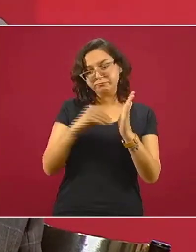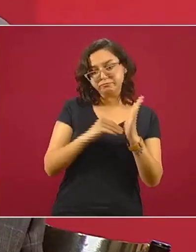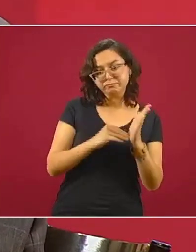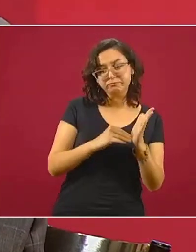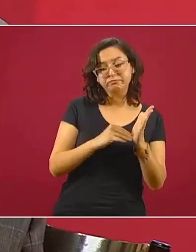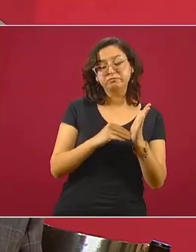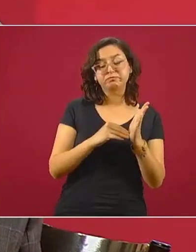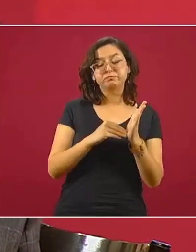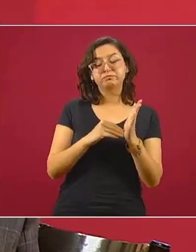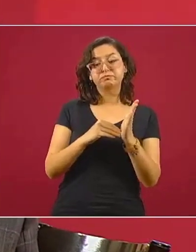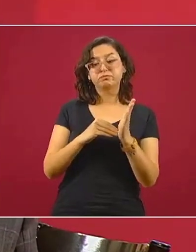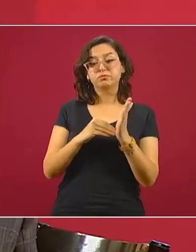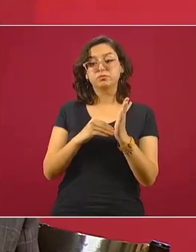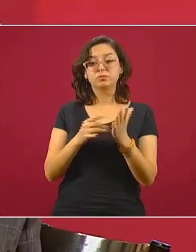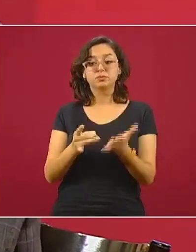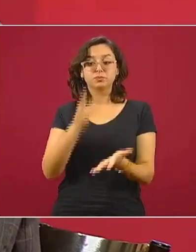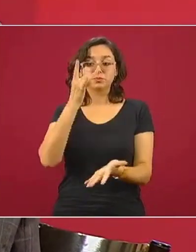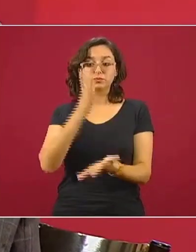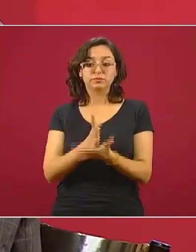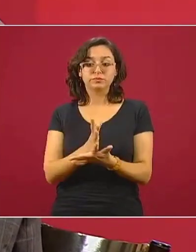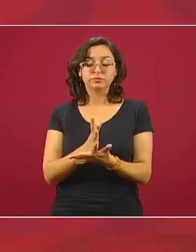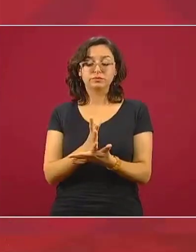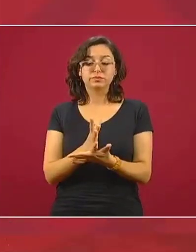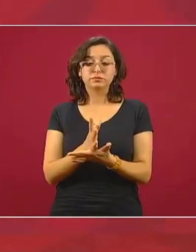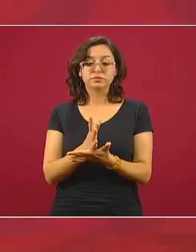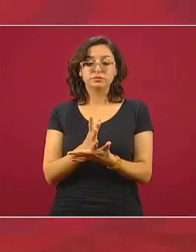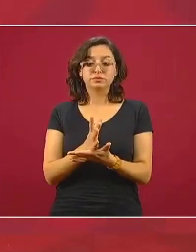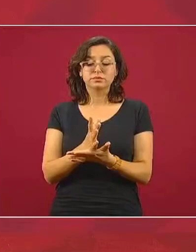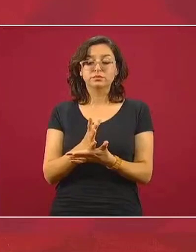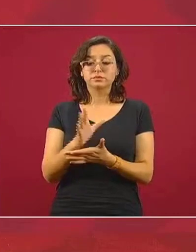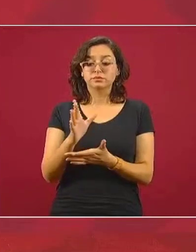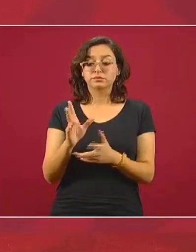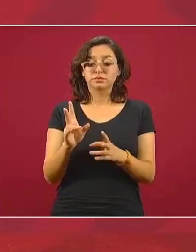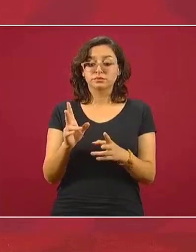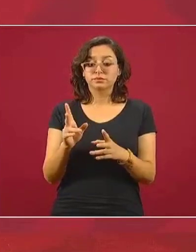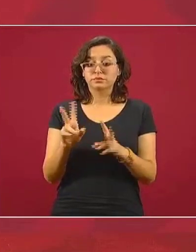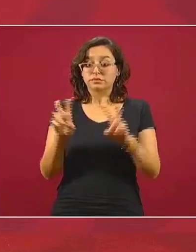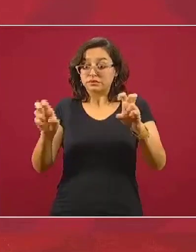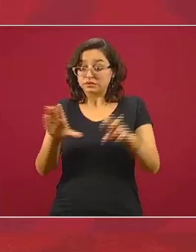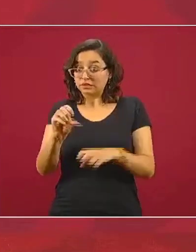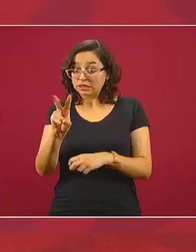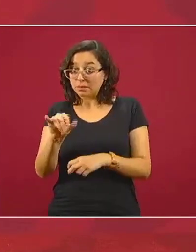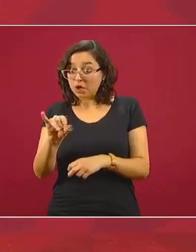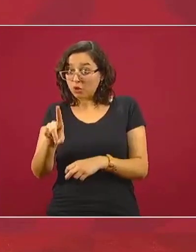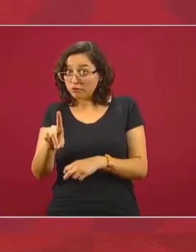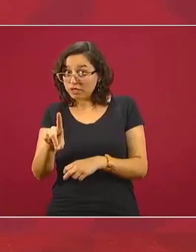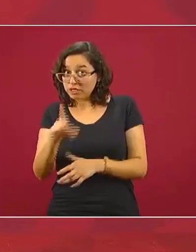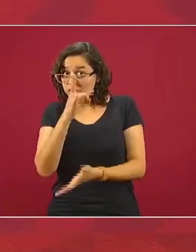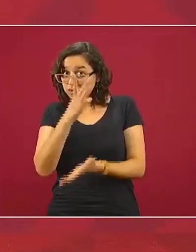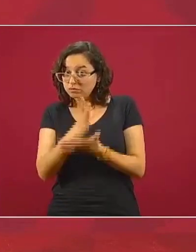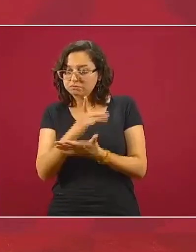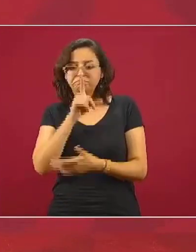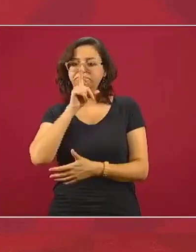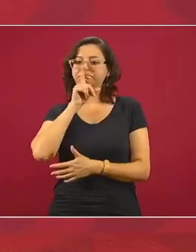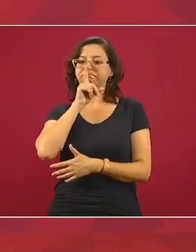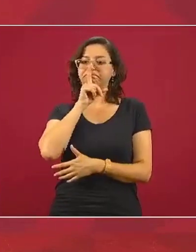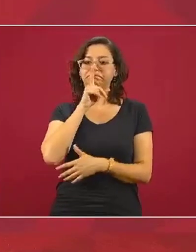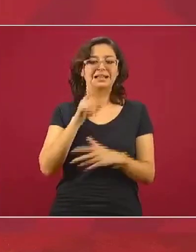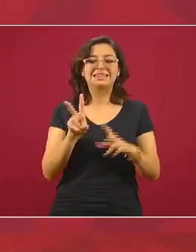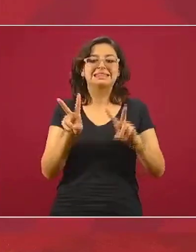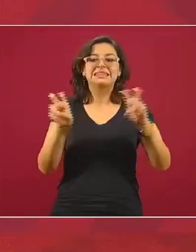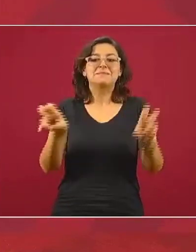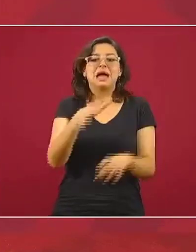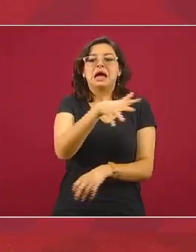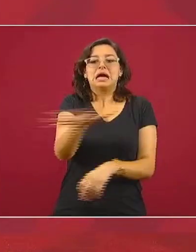regreso con respecto al COVID sino con respecto a la